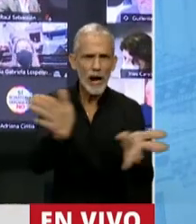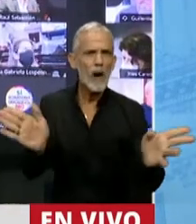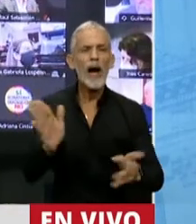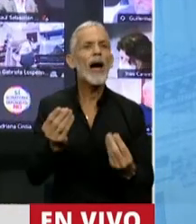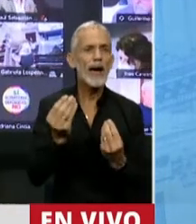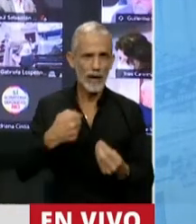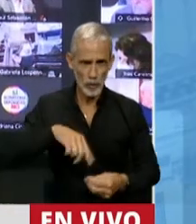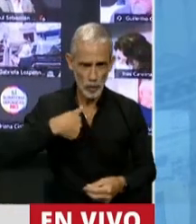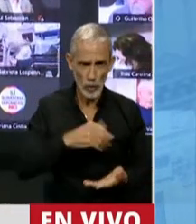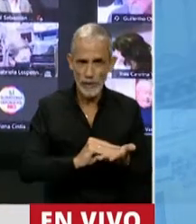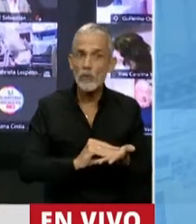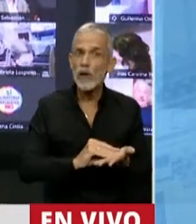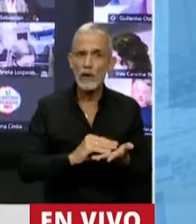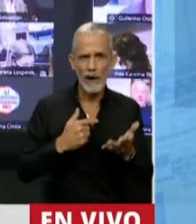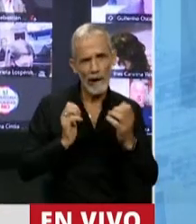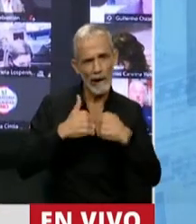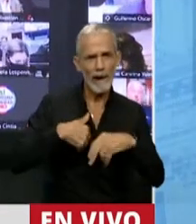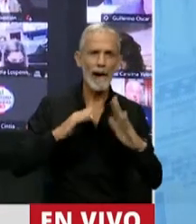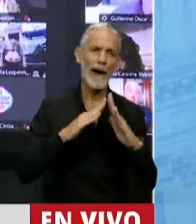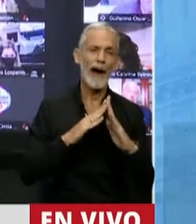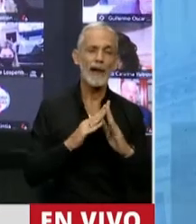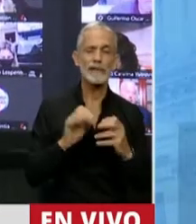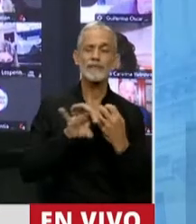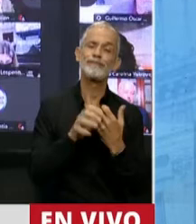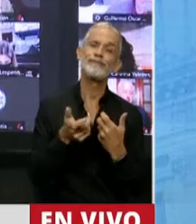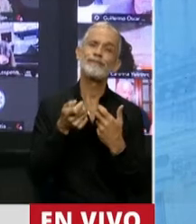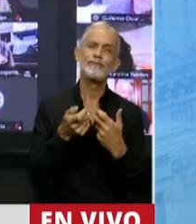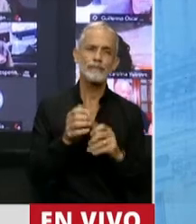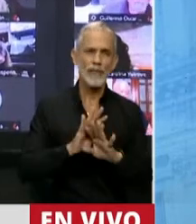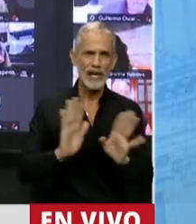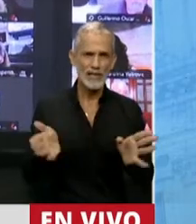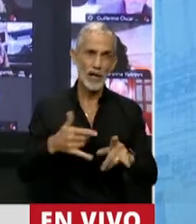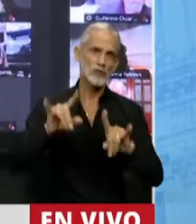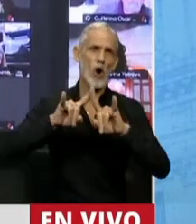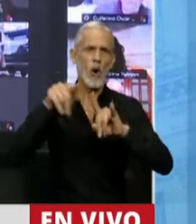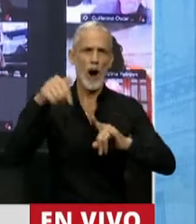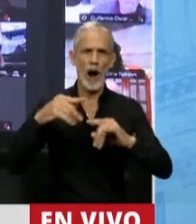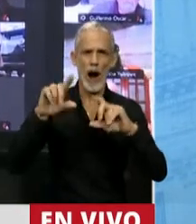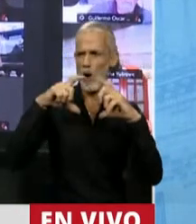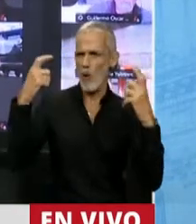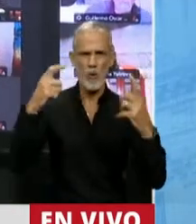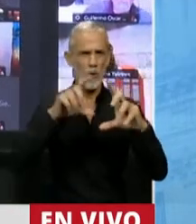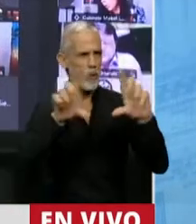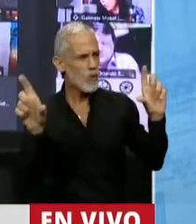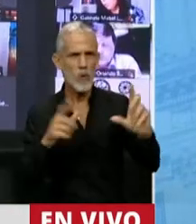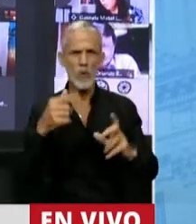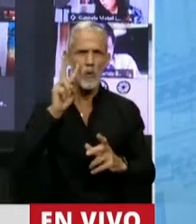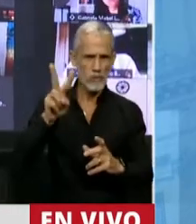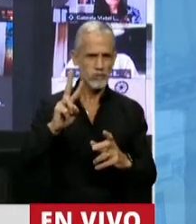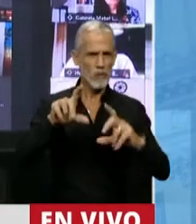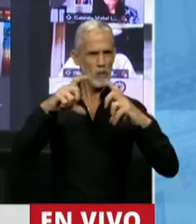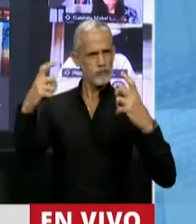Nación nos escondemos en nuestras casas utilizando este show que tenemos acá. Por ahí la gente no lo ve.